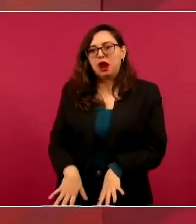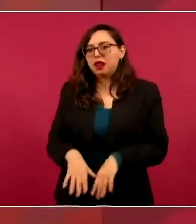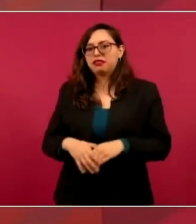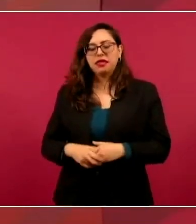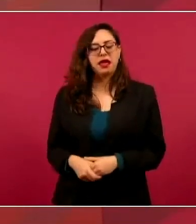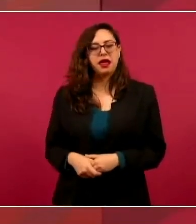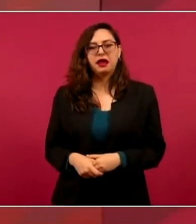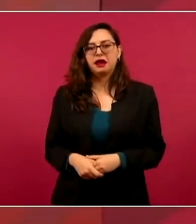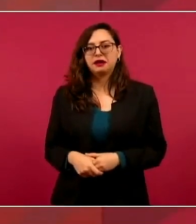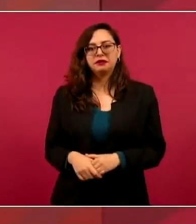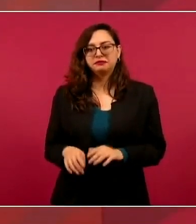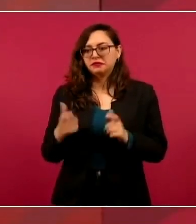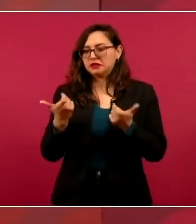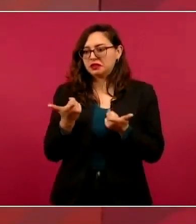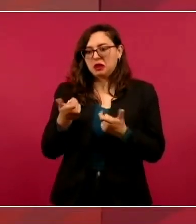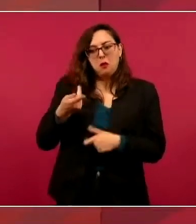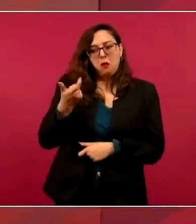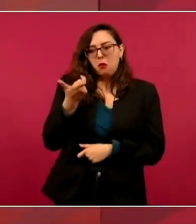devaluación,